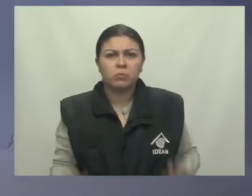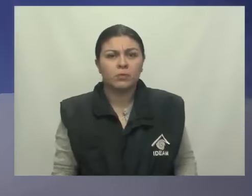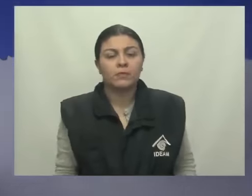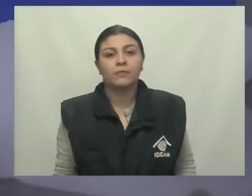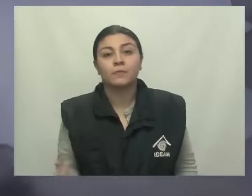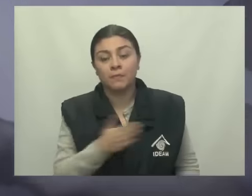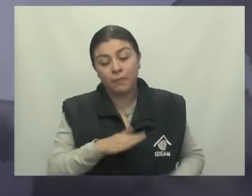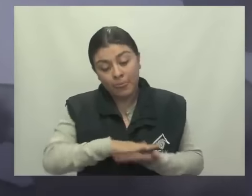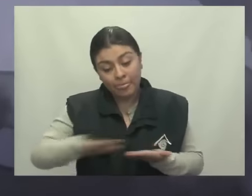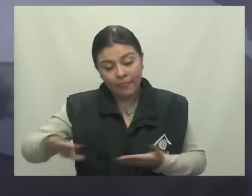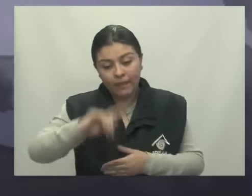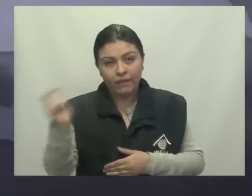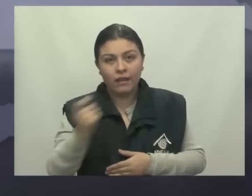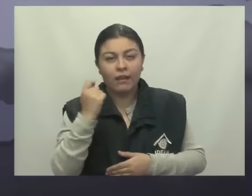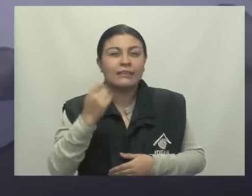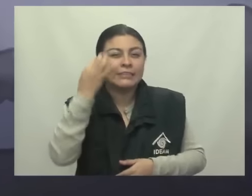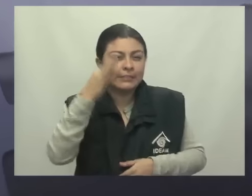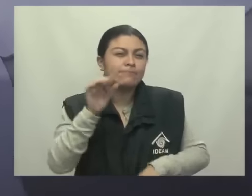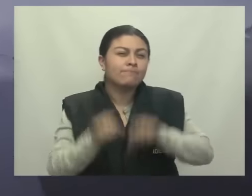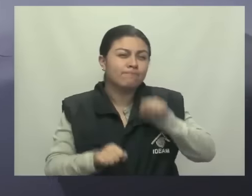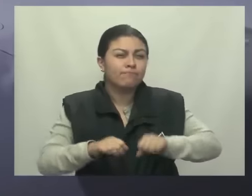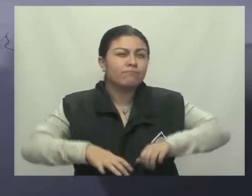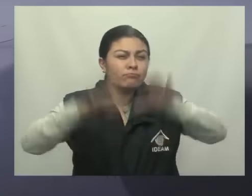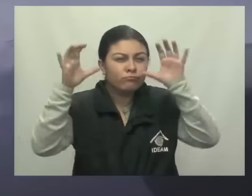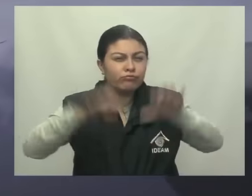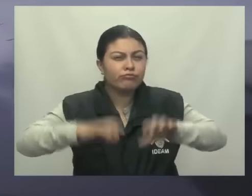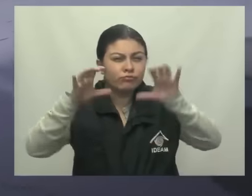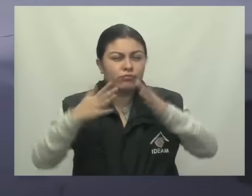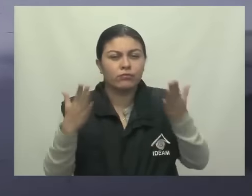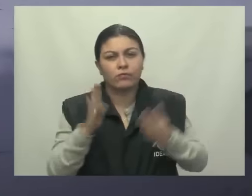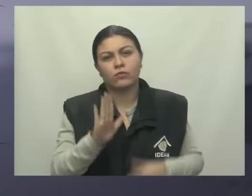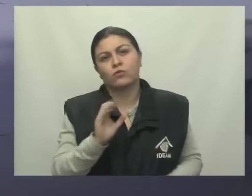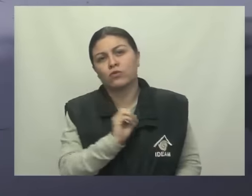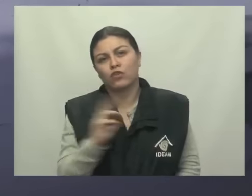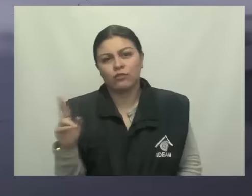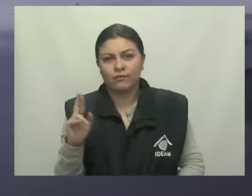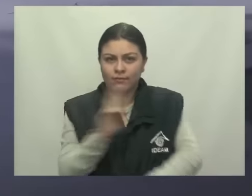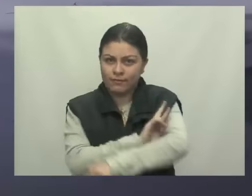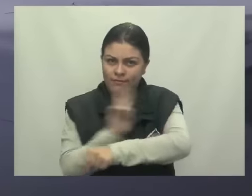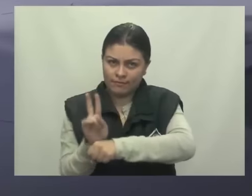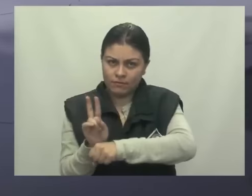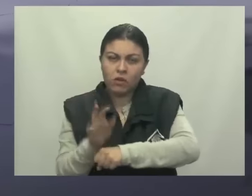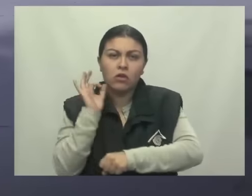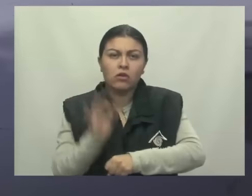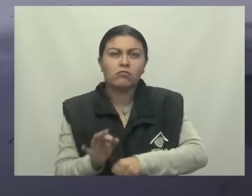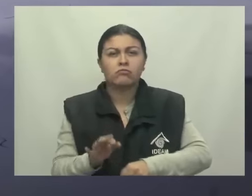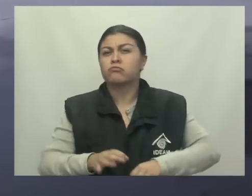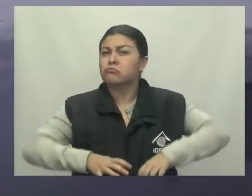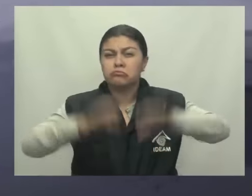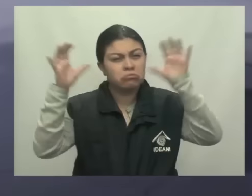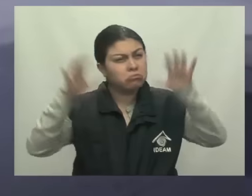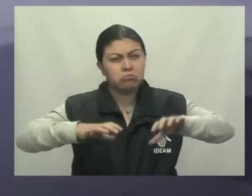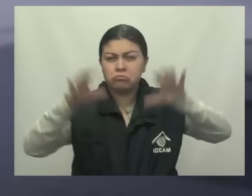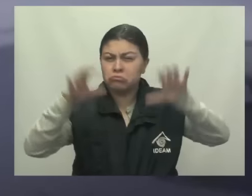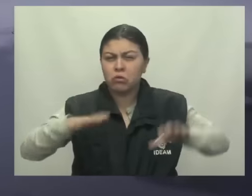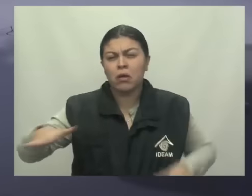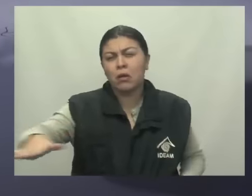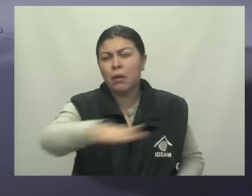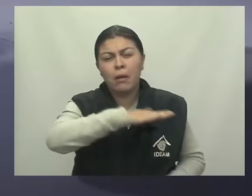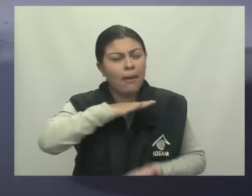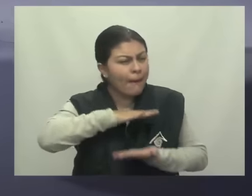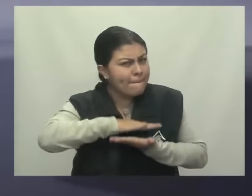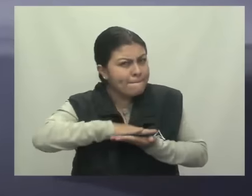Hacia los llanos orientales es posible que caigan lluvias al oriente del Bichada, con condiciones de clima seco para el resto de la llanura.